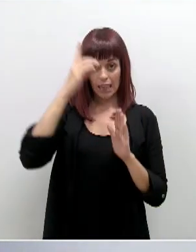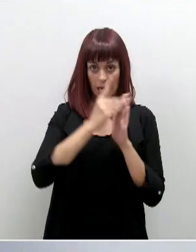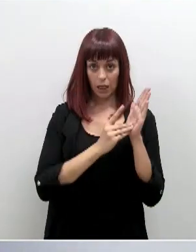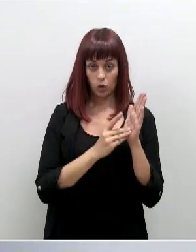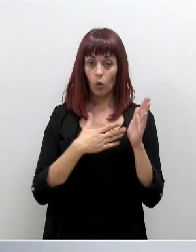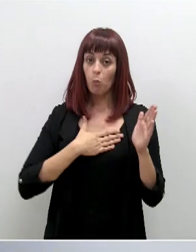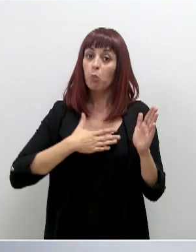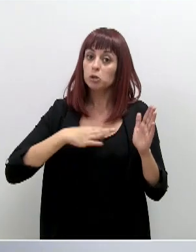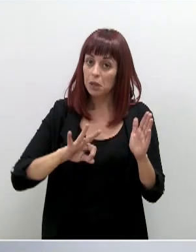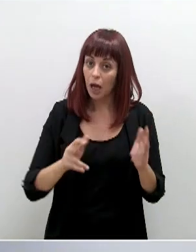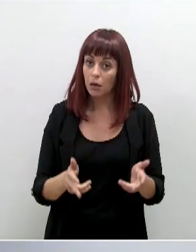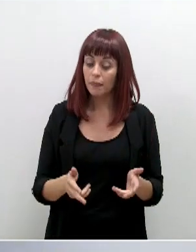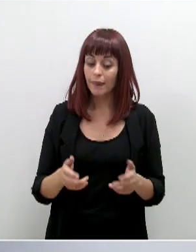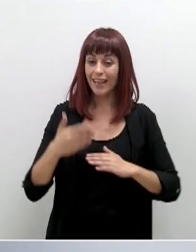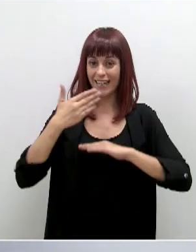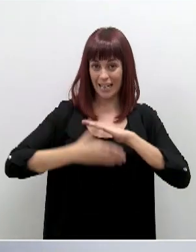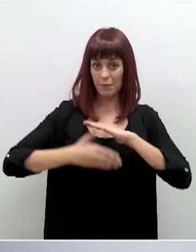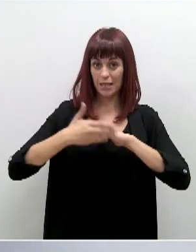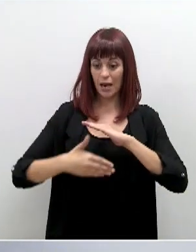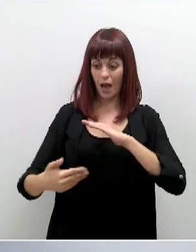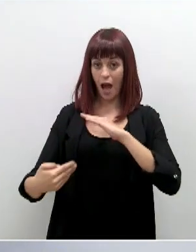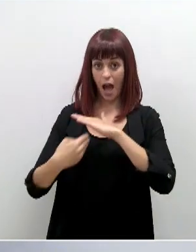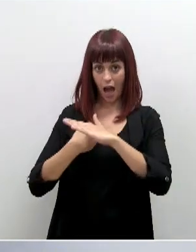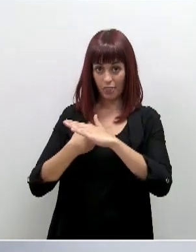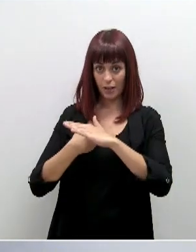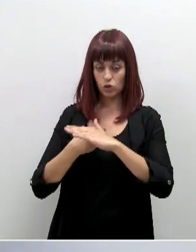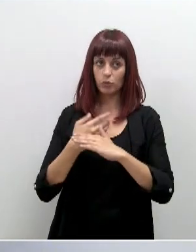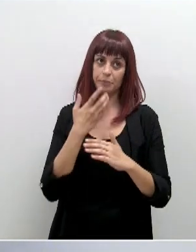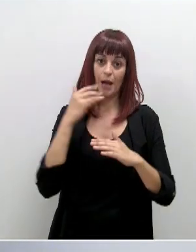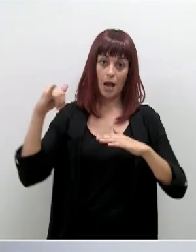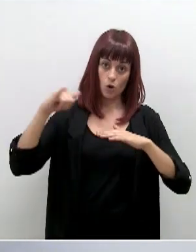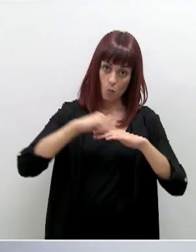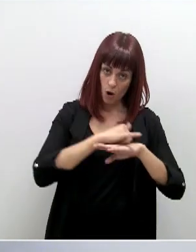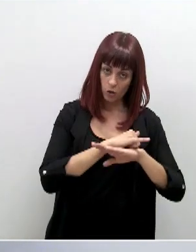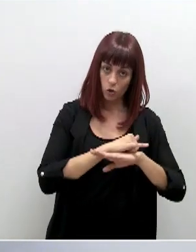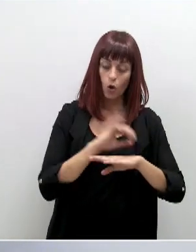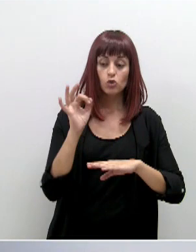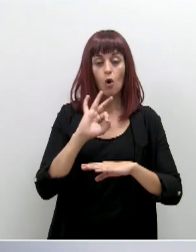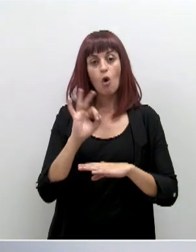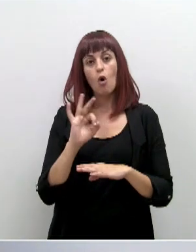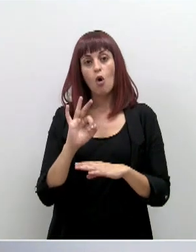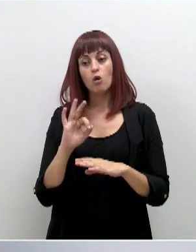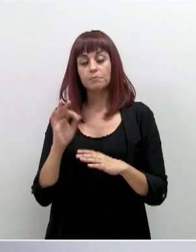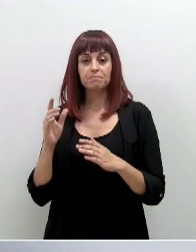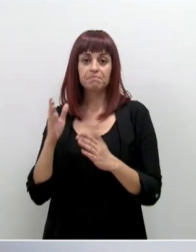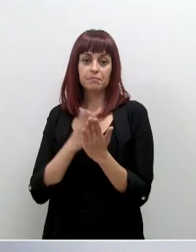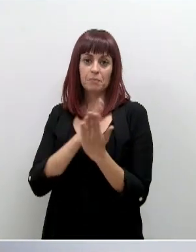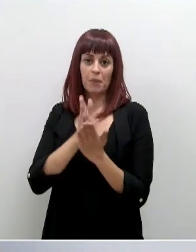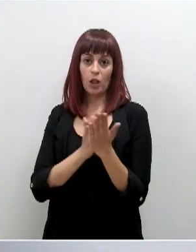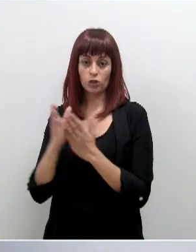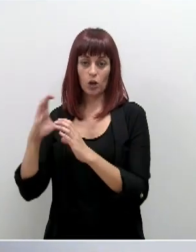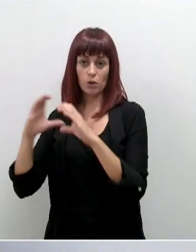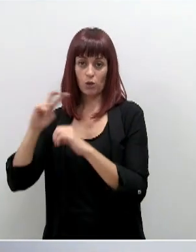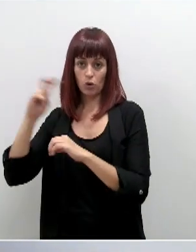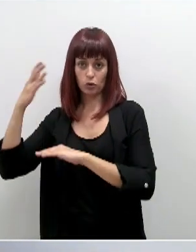por supuesto, de restringir el acceso tanto de aeropuertos como de otros medios de comunicación, por